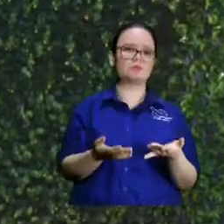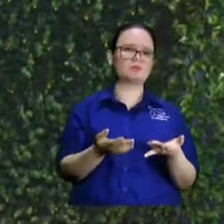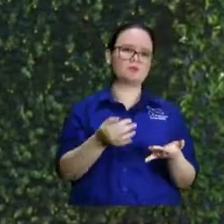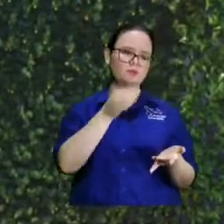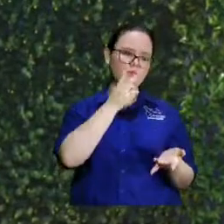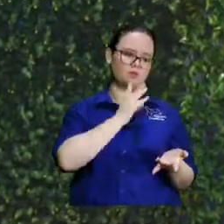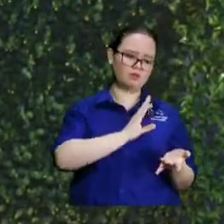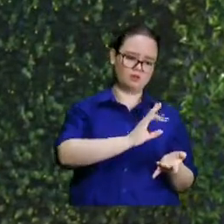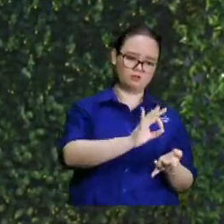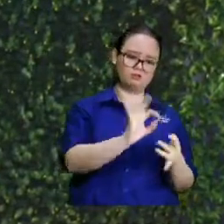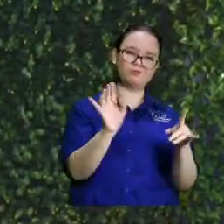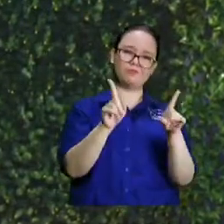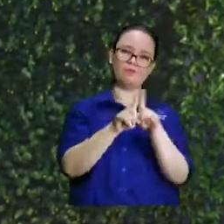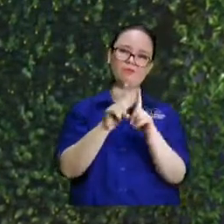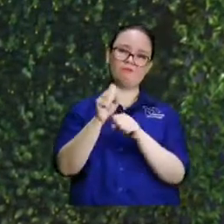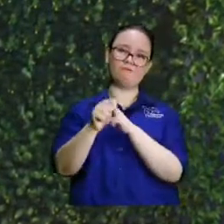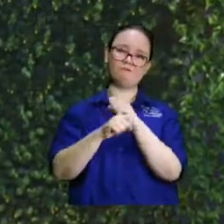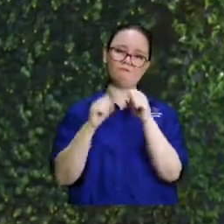sino frutos